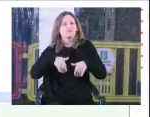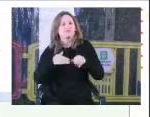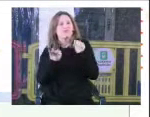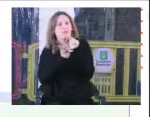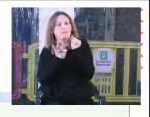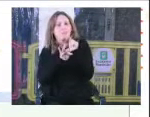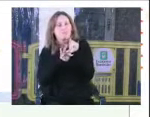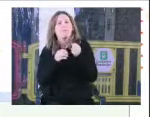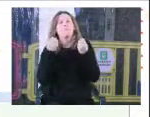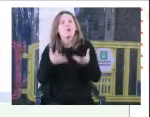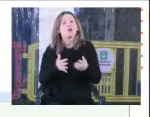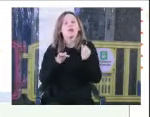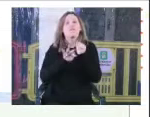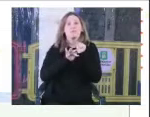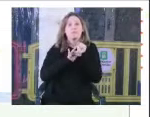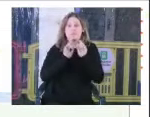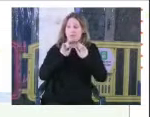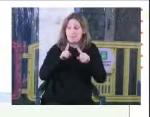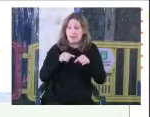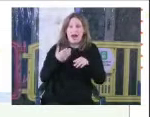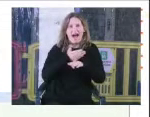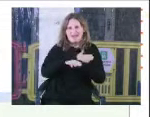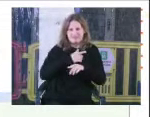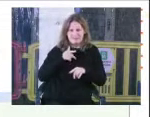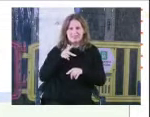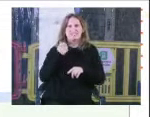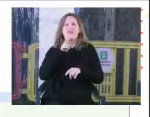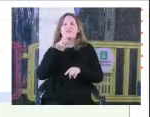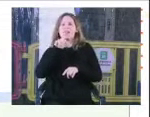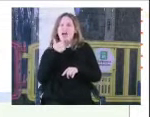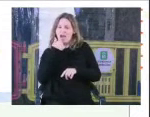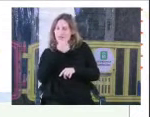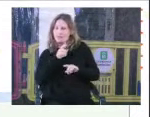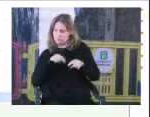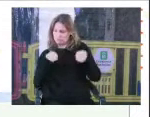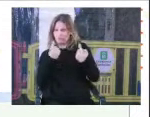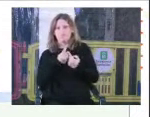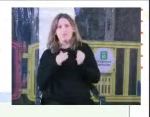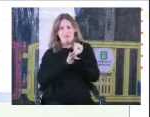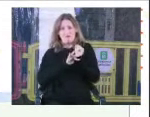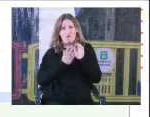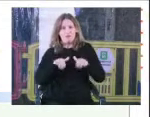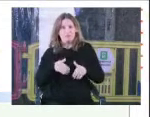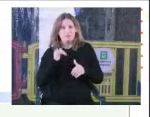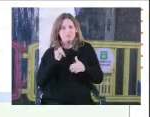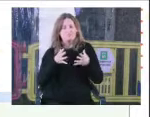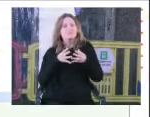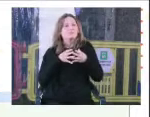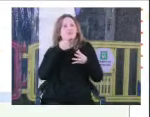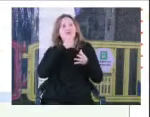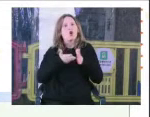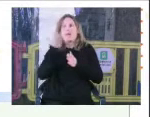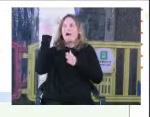Porque también en el feminismo, que era uno de los temas que decía Chabela, somos feministas, así, nosotros desde la historia